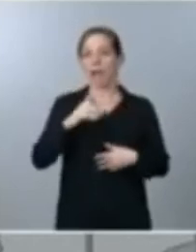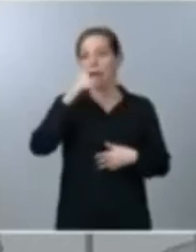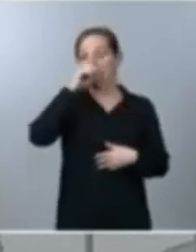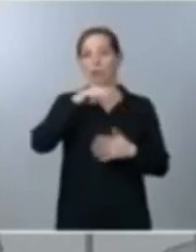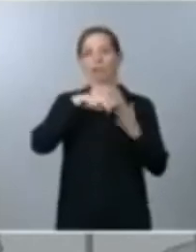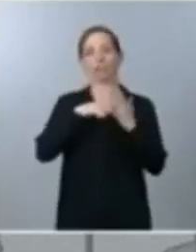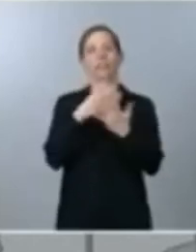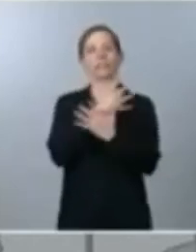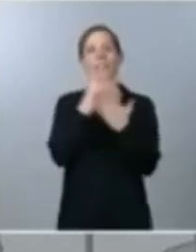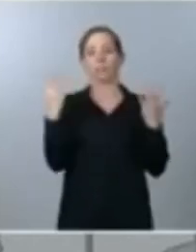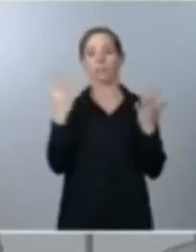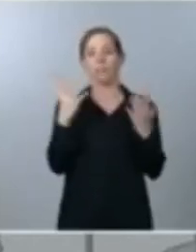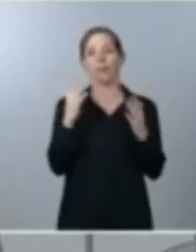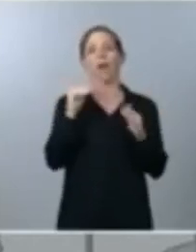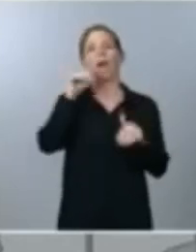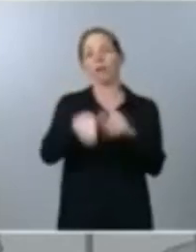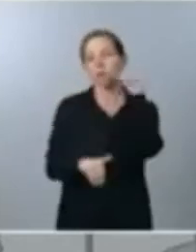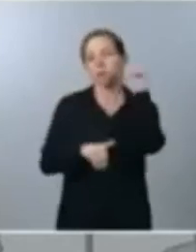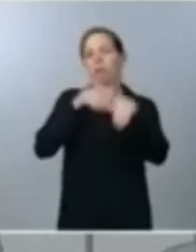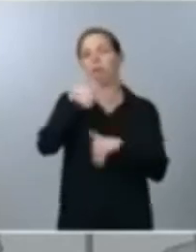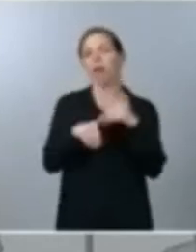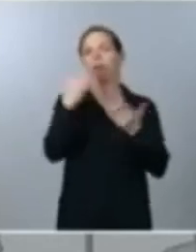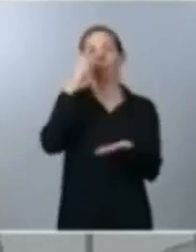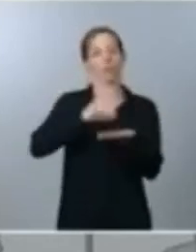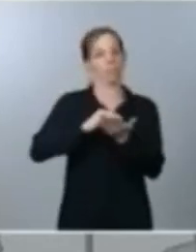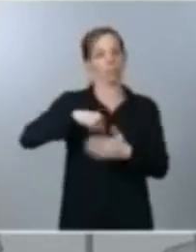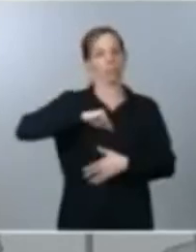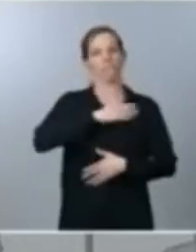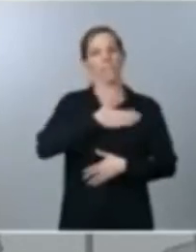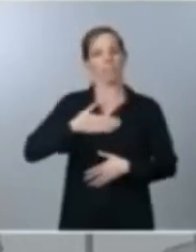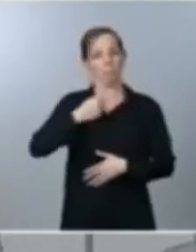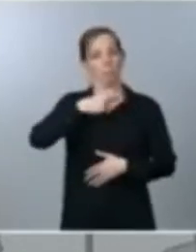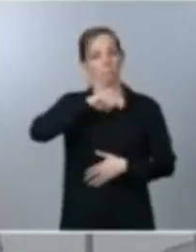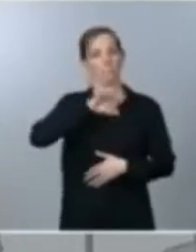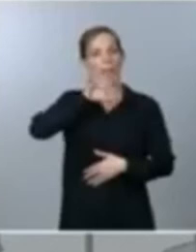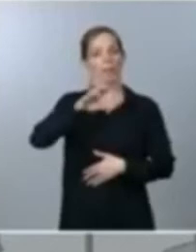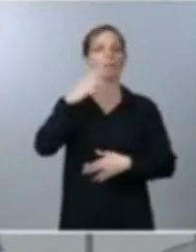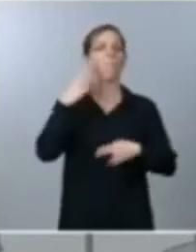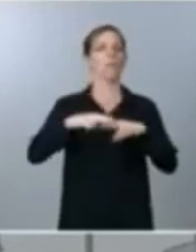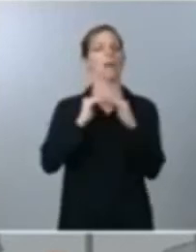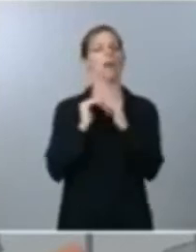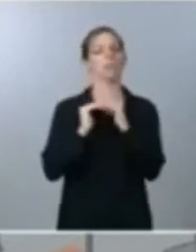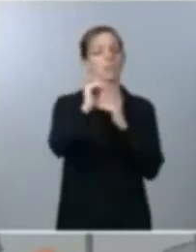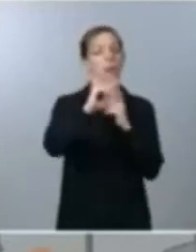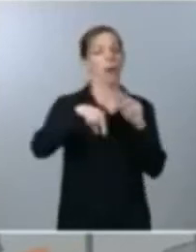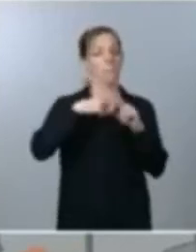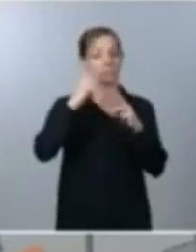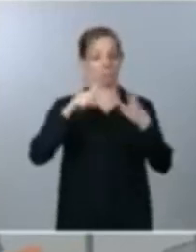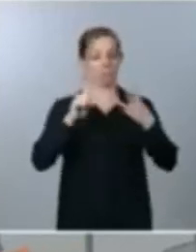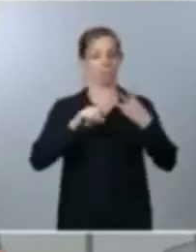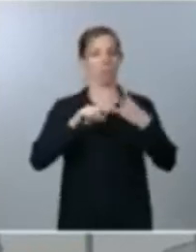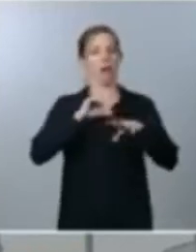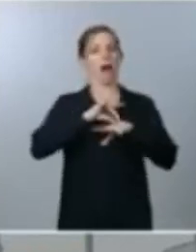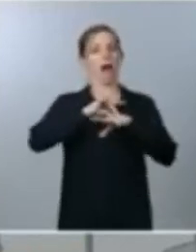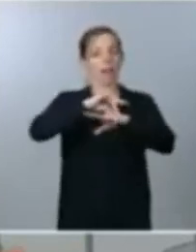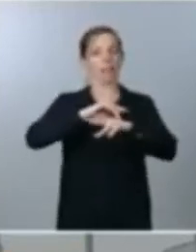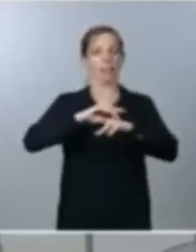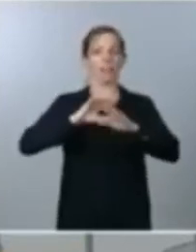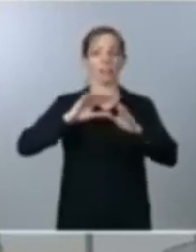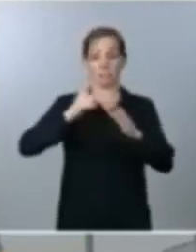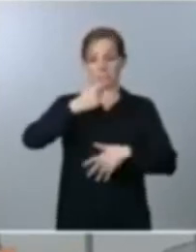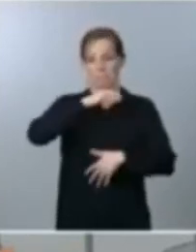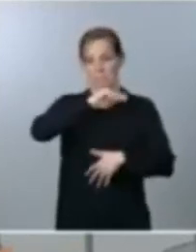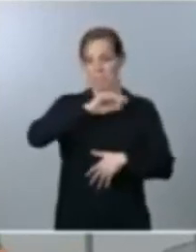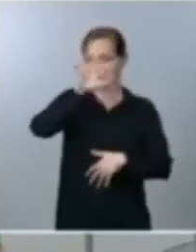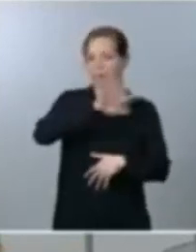estabilidad política a nuestro país y en tercer lugar abordar una agenda de transformación y de modernización de nuestro país y de refuerzo de